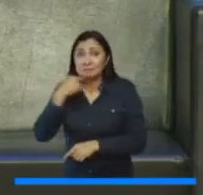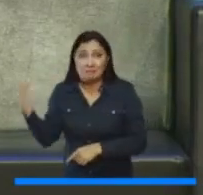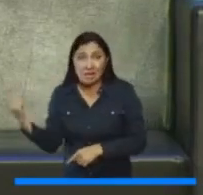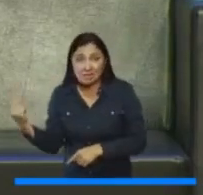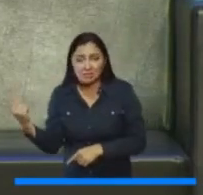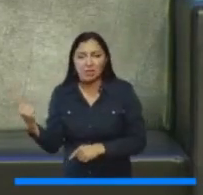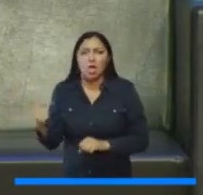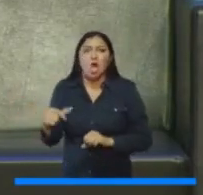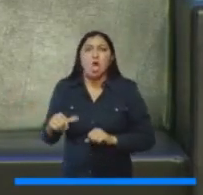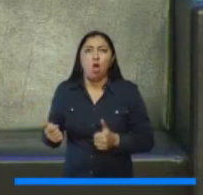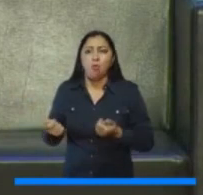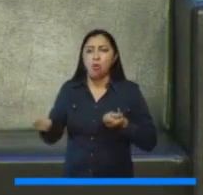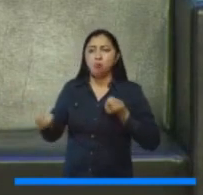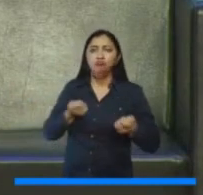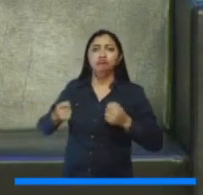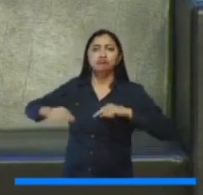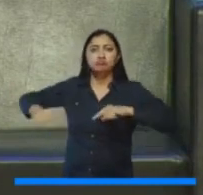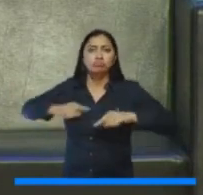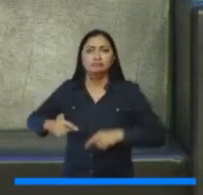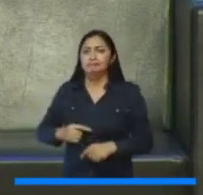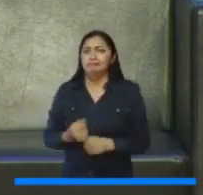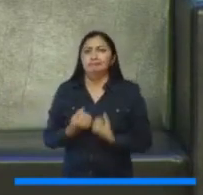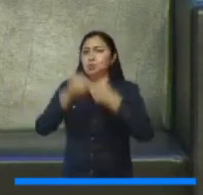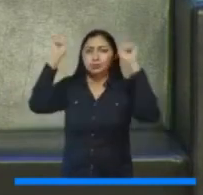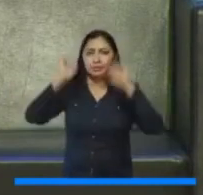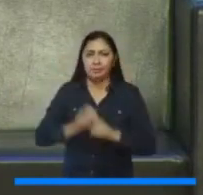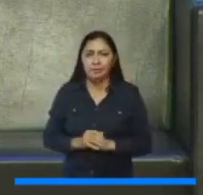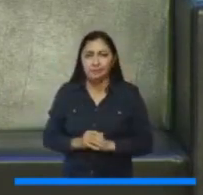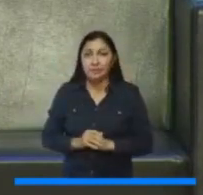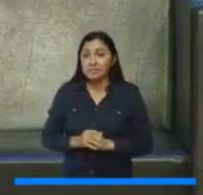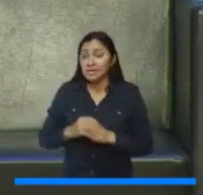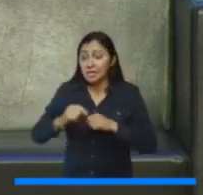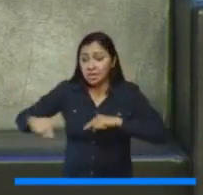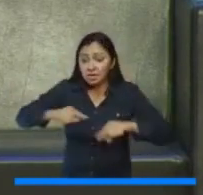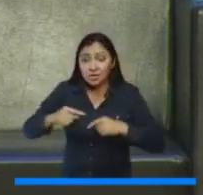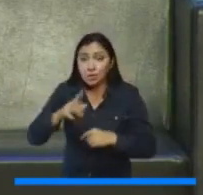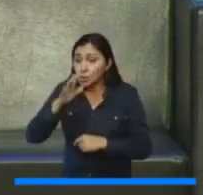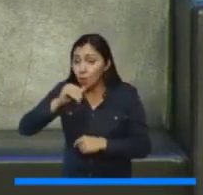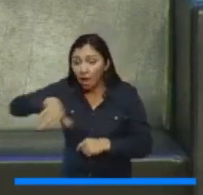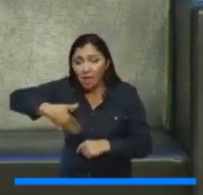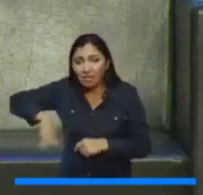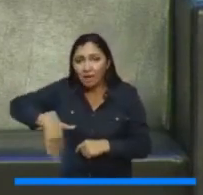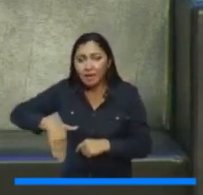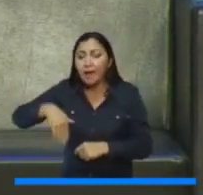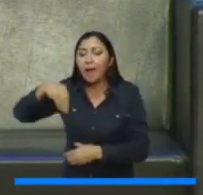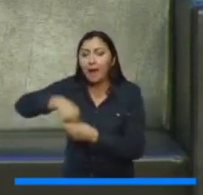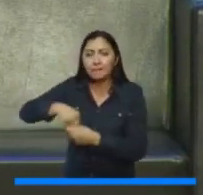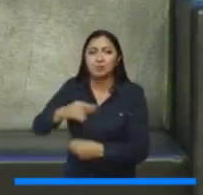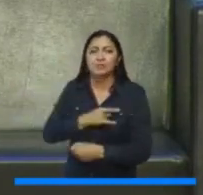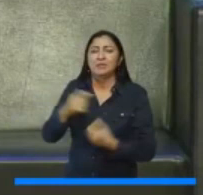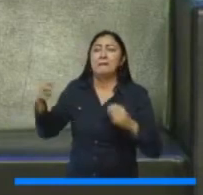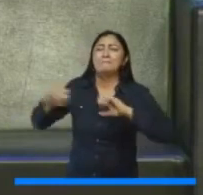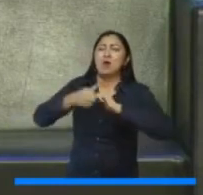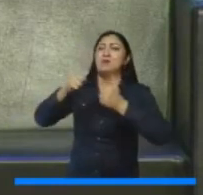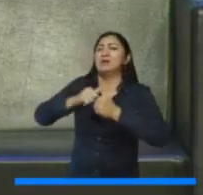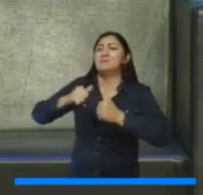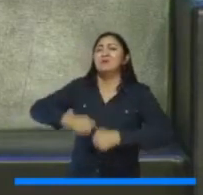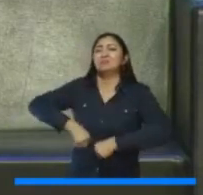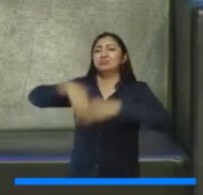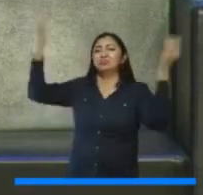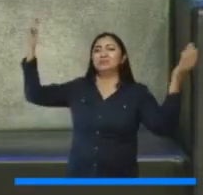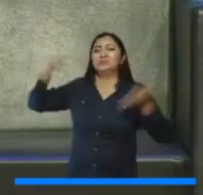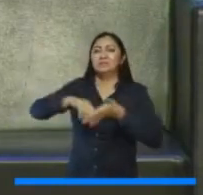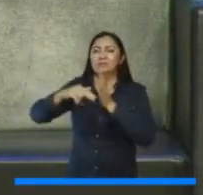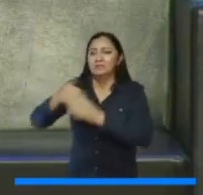imposible. Y si no hay gobernabilidad, pues una institución de educación superior entra en el caos, en la anarquía. Y,